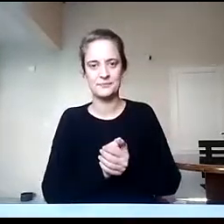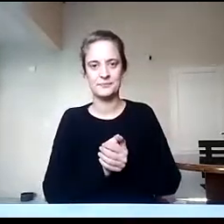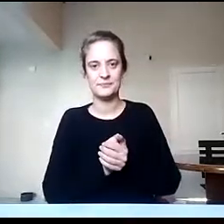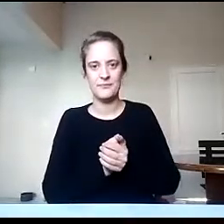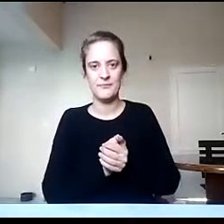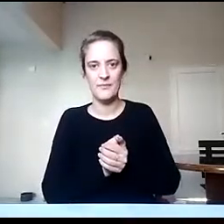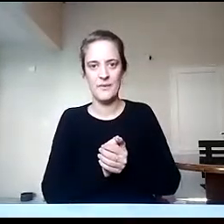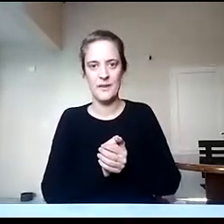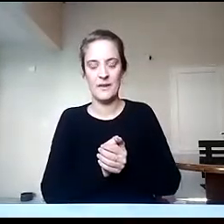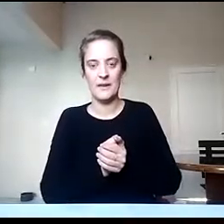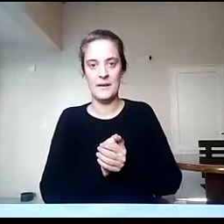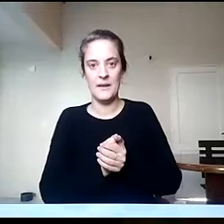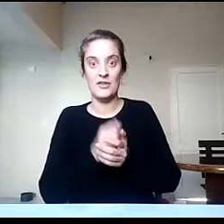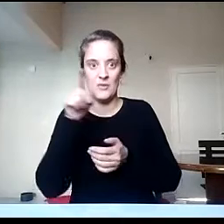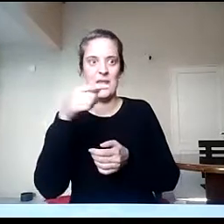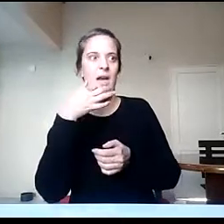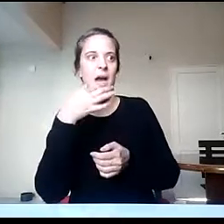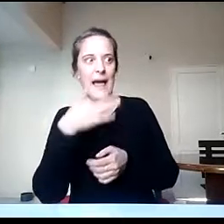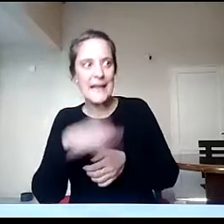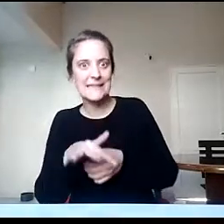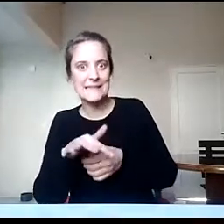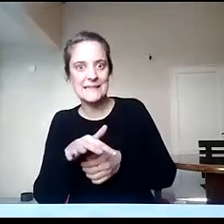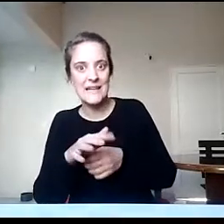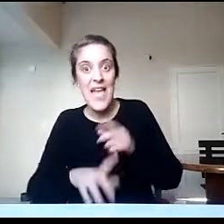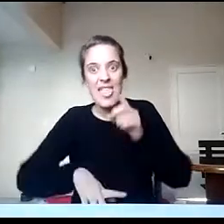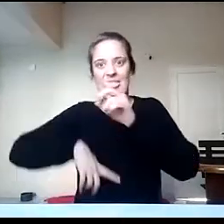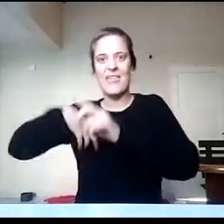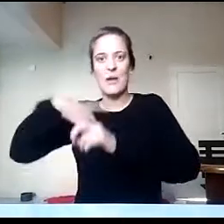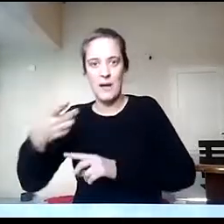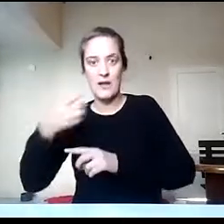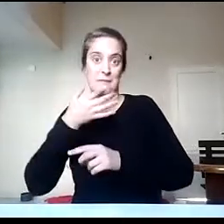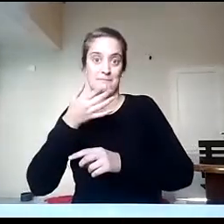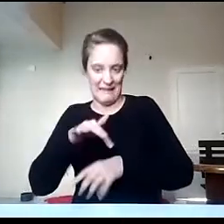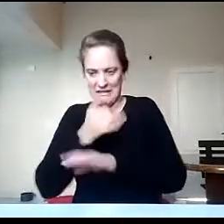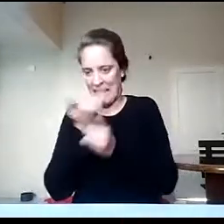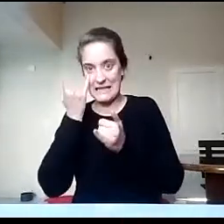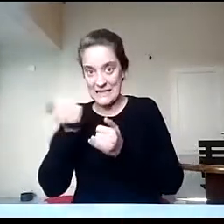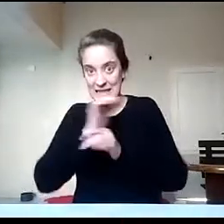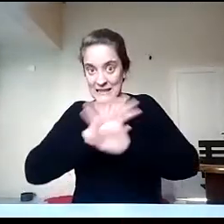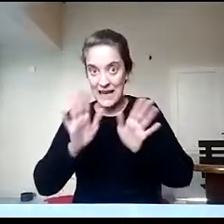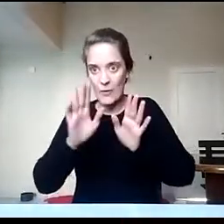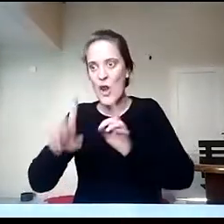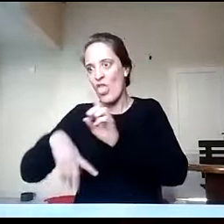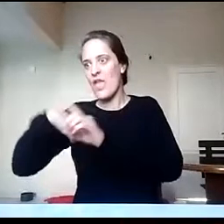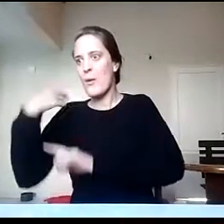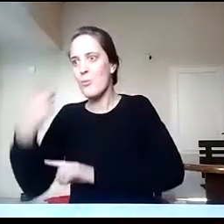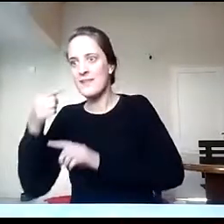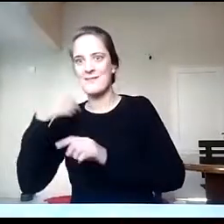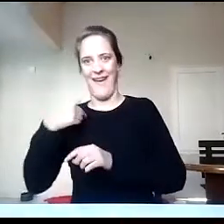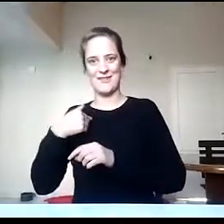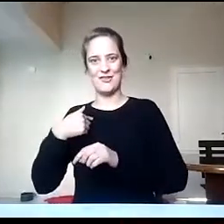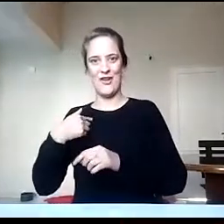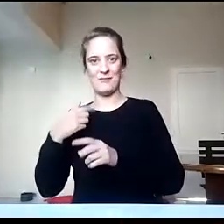entendimiento volcado después a la enseñanza. Porque nosotros somos un instituto que forma docentes, ¿sí? Entonces, vamos a tener